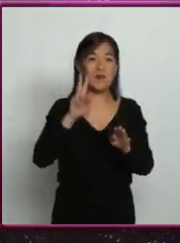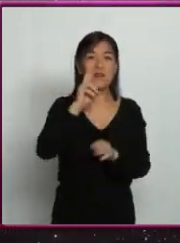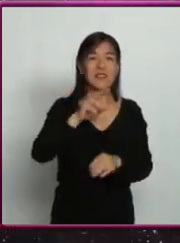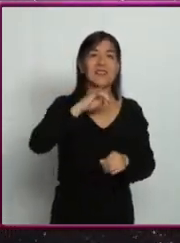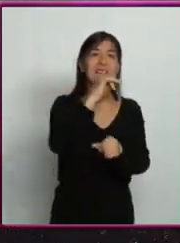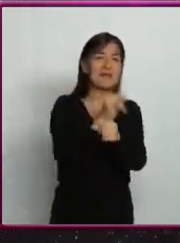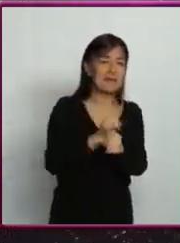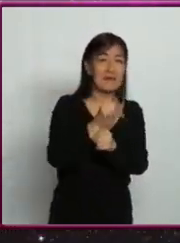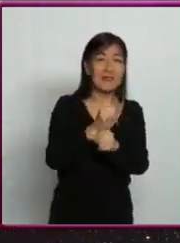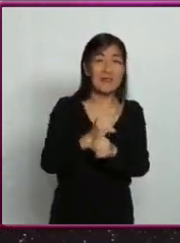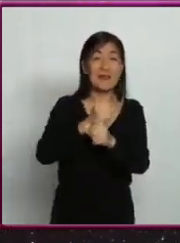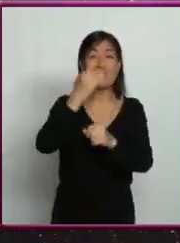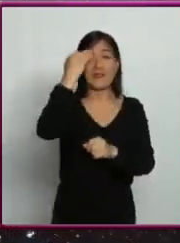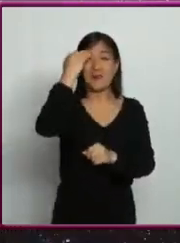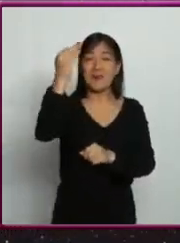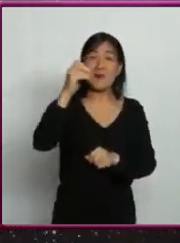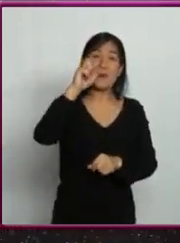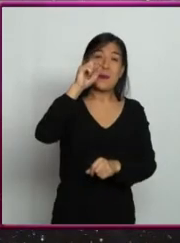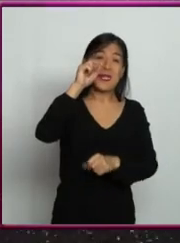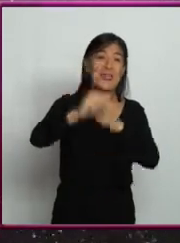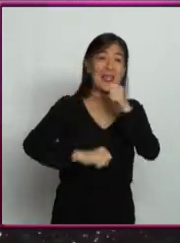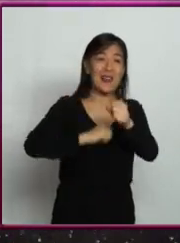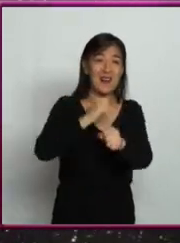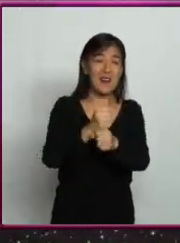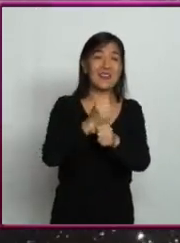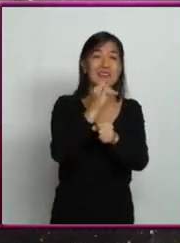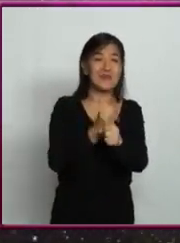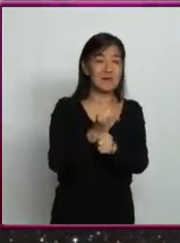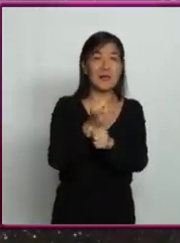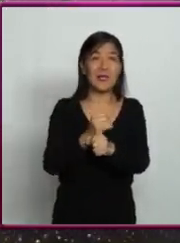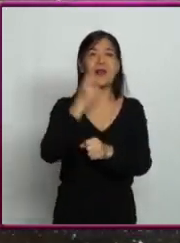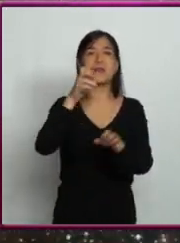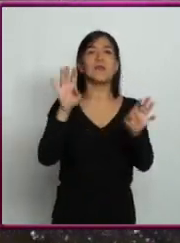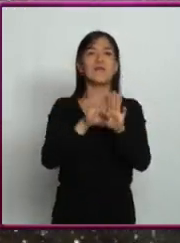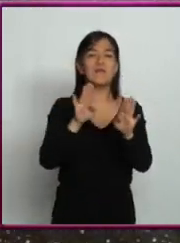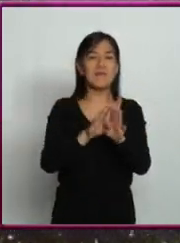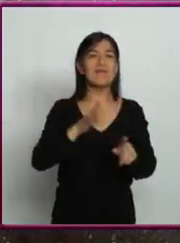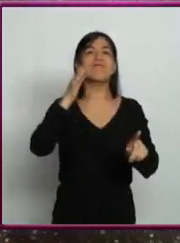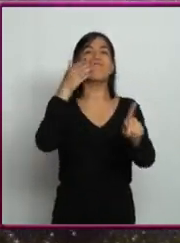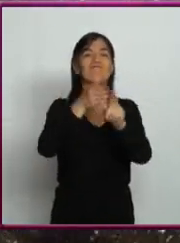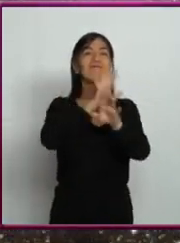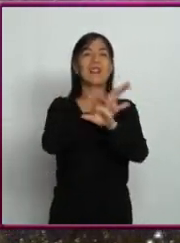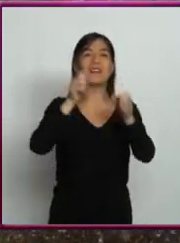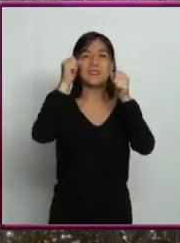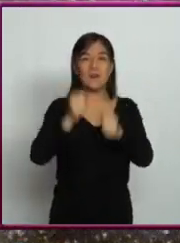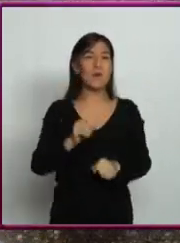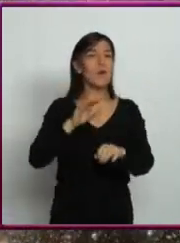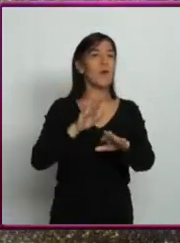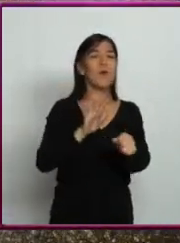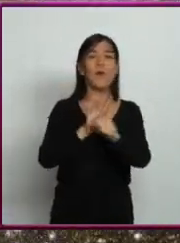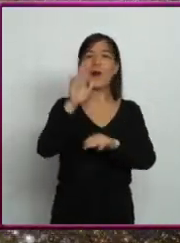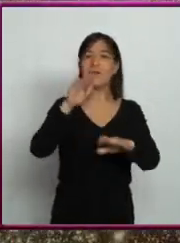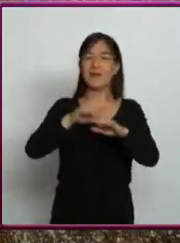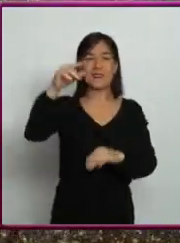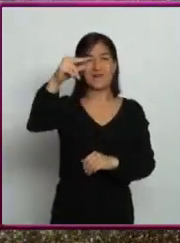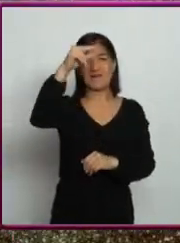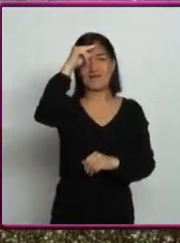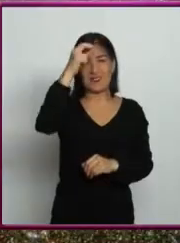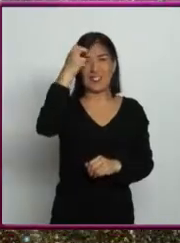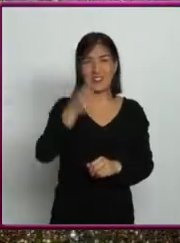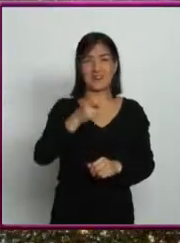que duró 20 años, con el que se confirman las predicciones de una de las mentes más grandes de la humanidad,